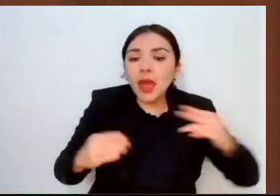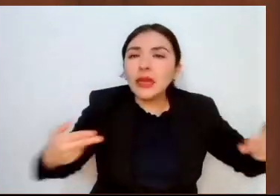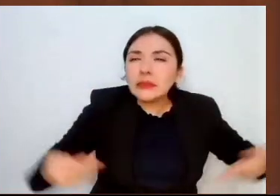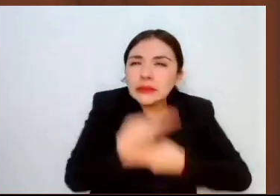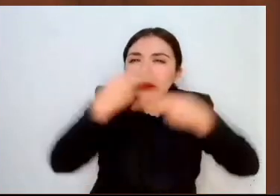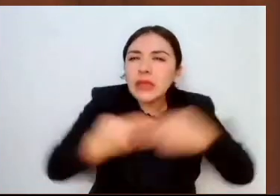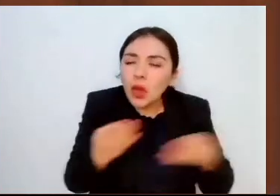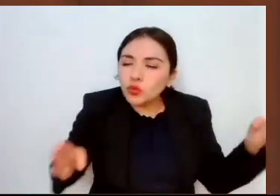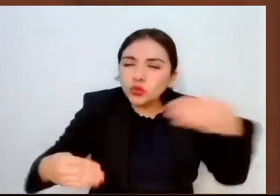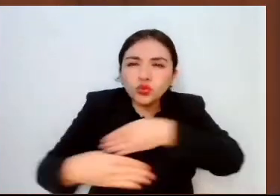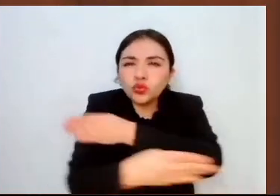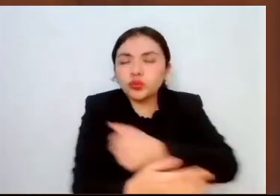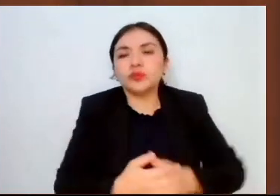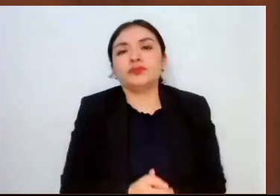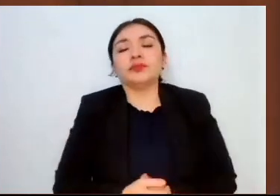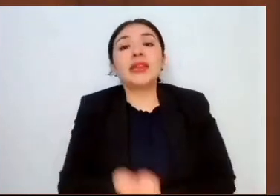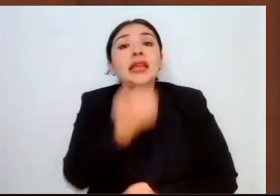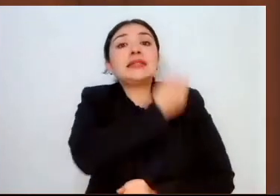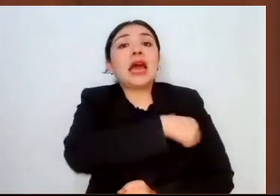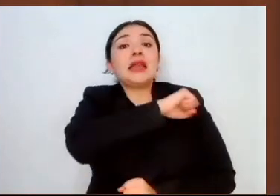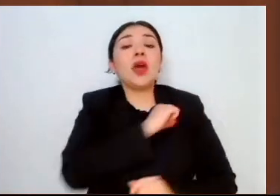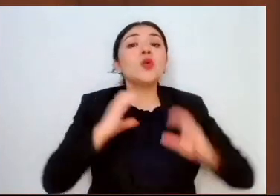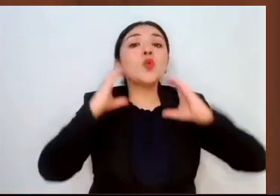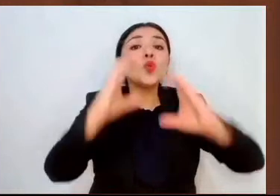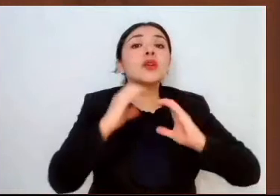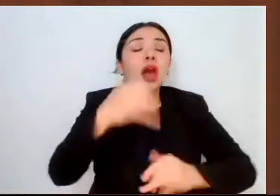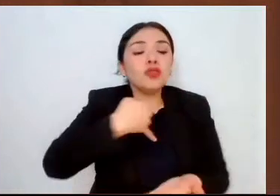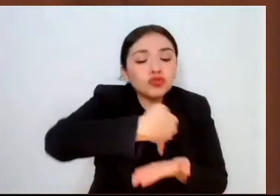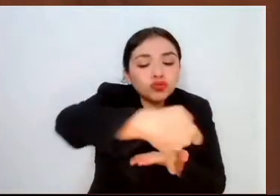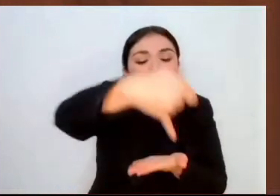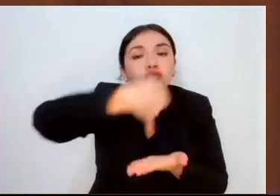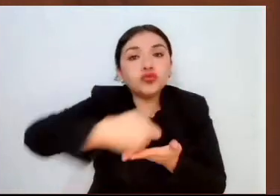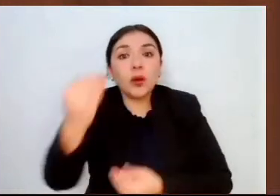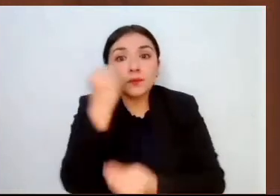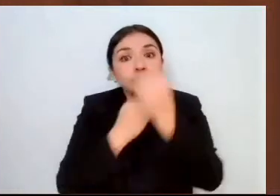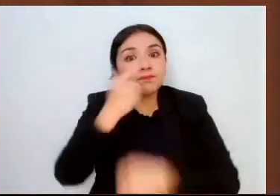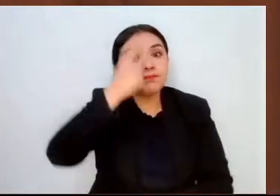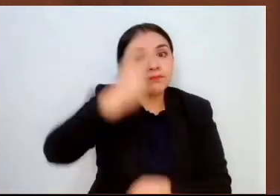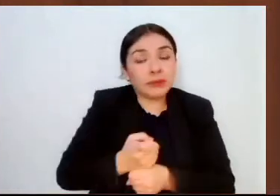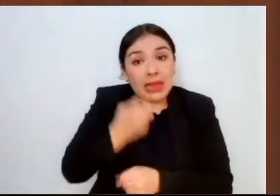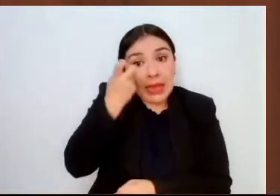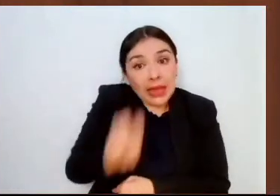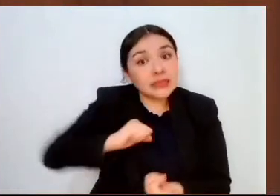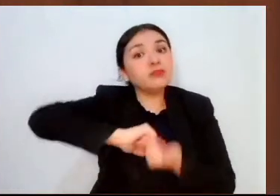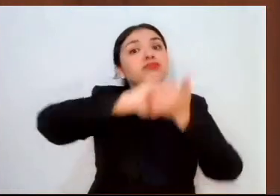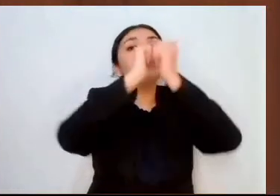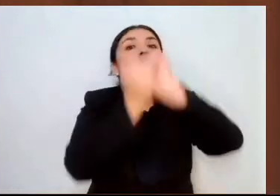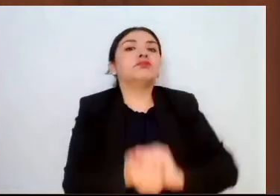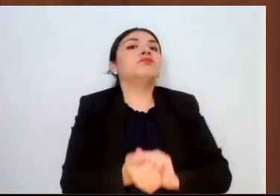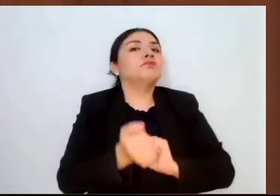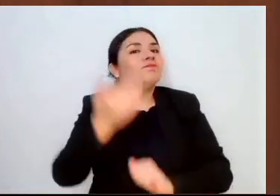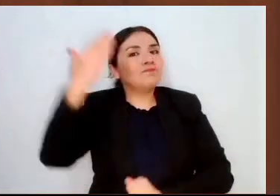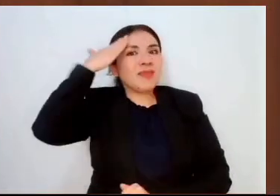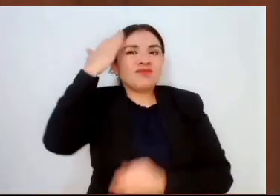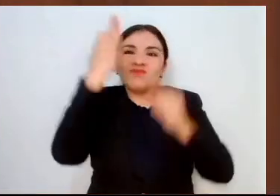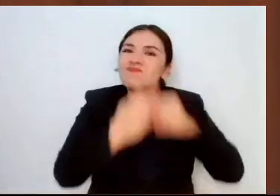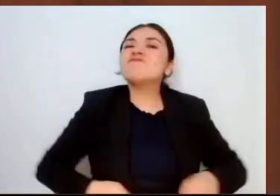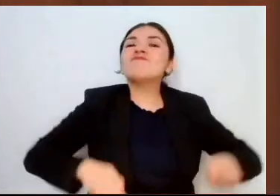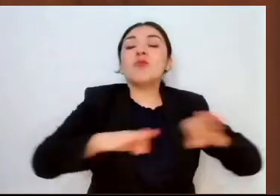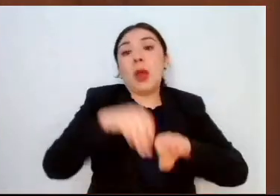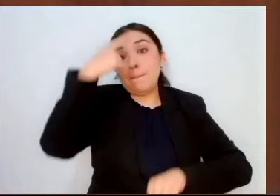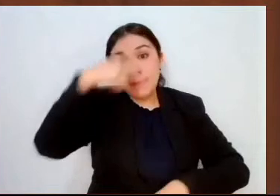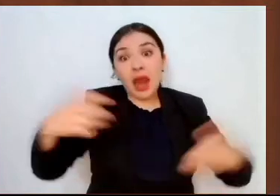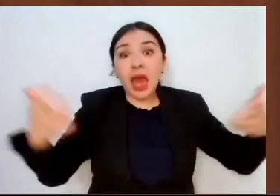Sanidad agroalimentaria. La sanidad agroalimentaria se ha convertido en un factor prioritario para la